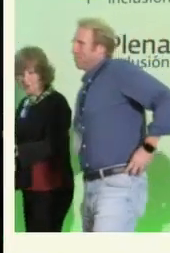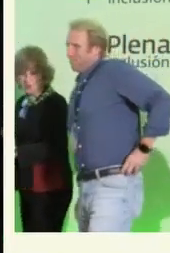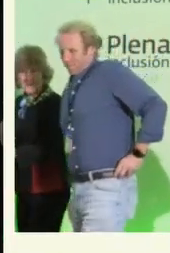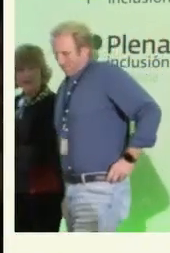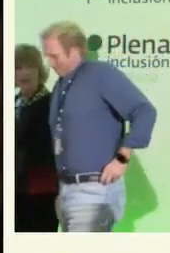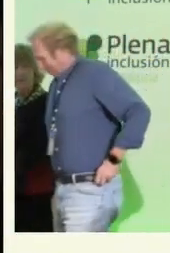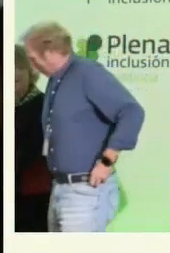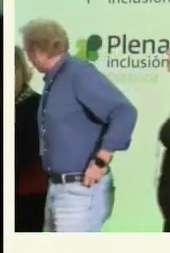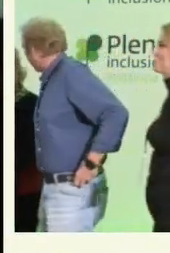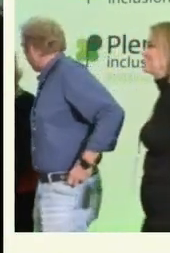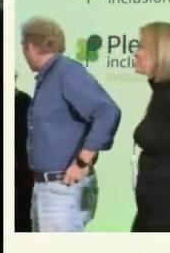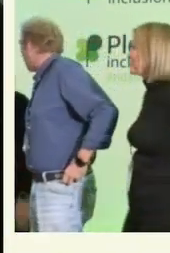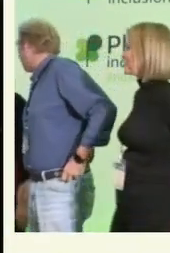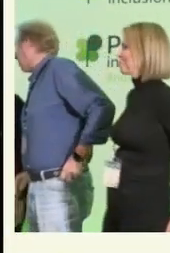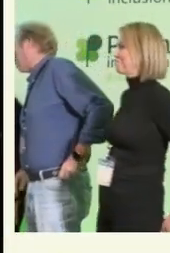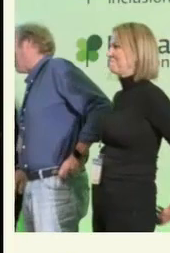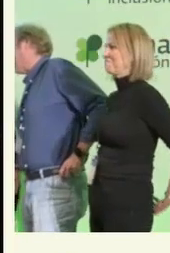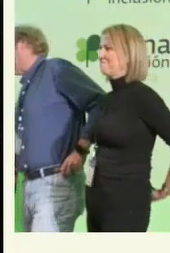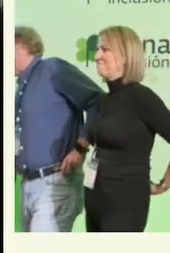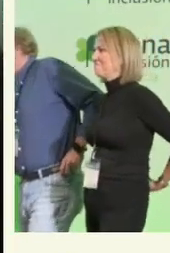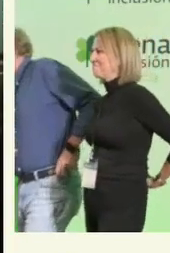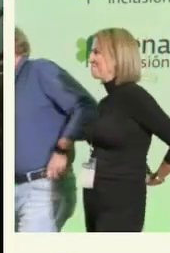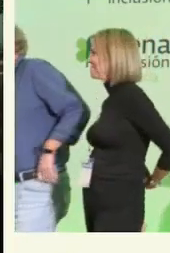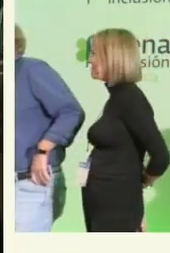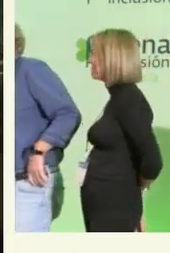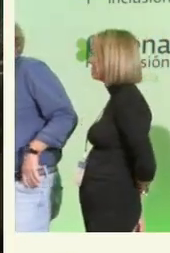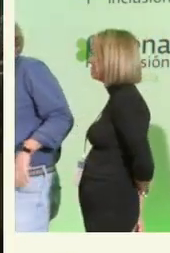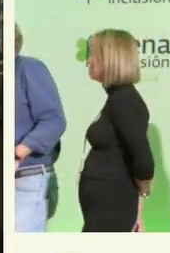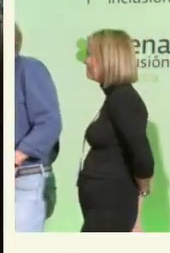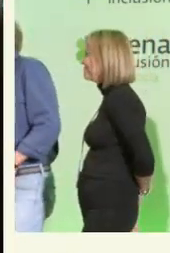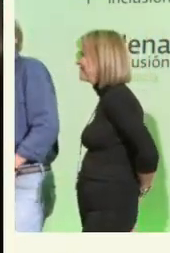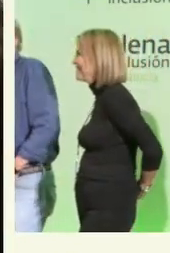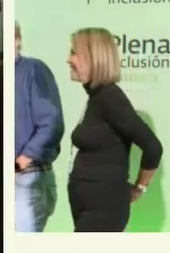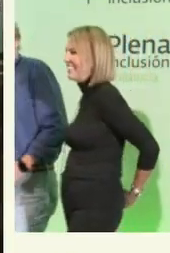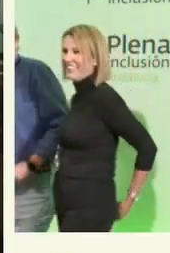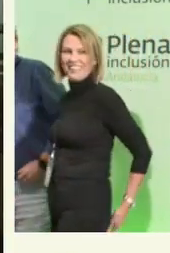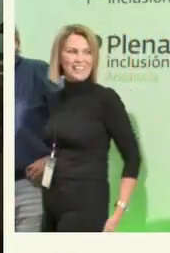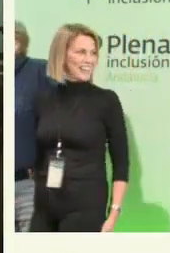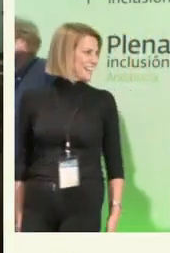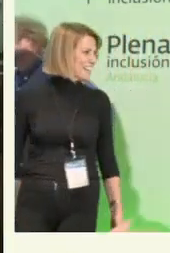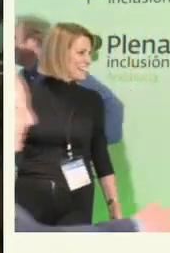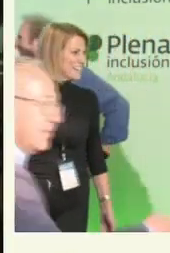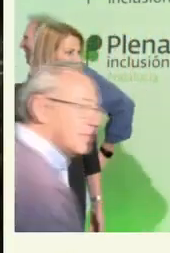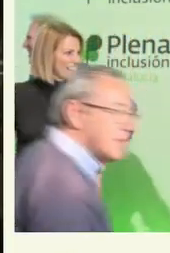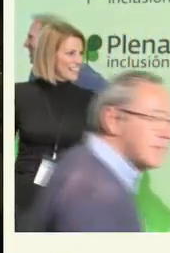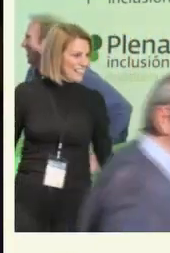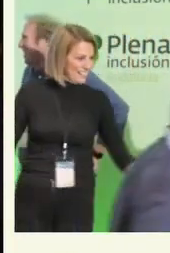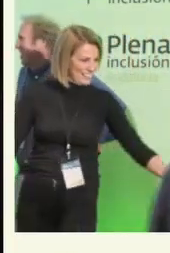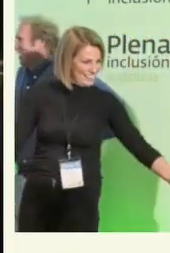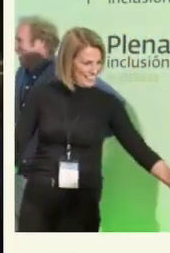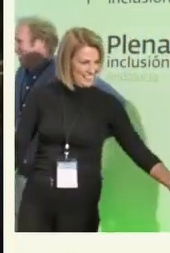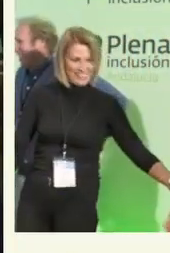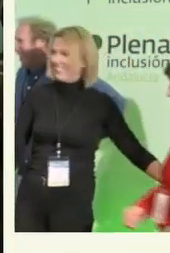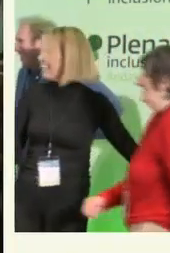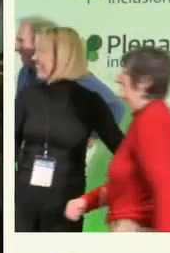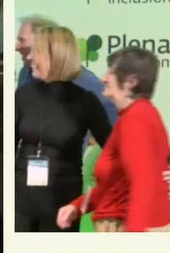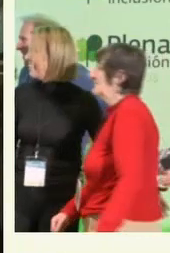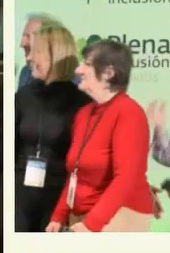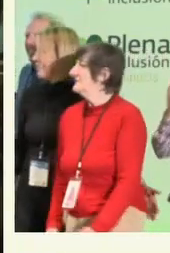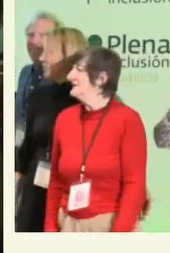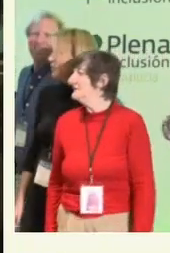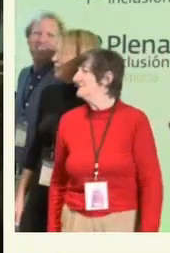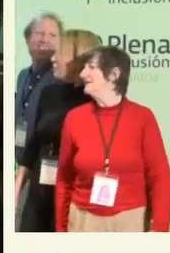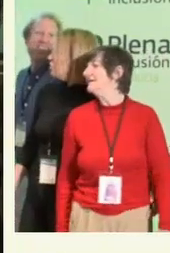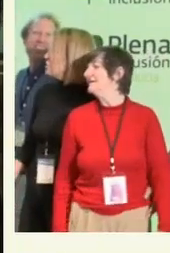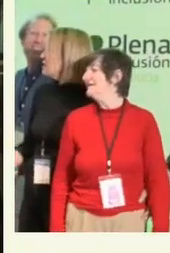Ay, bonito de que te salga Ay, si tu